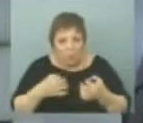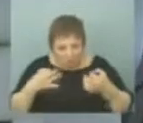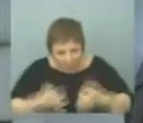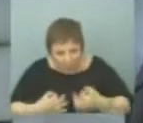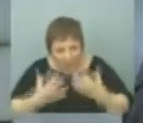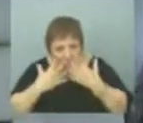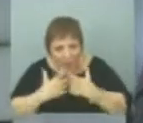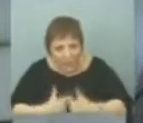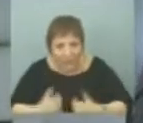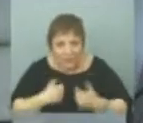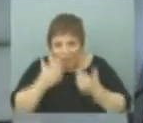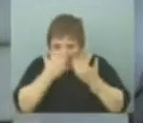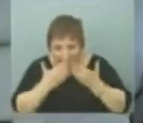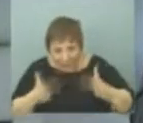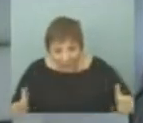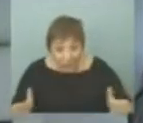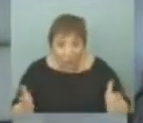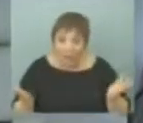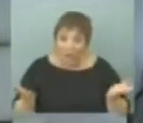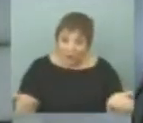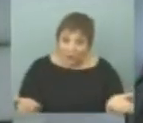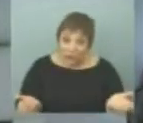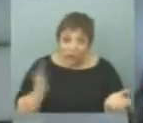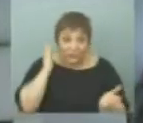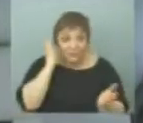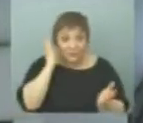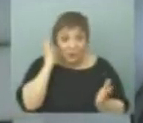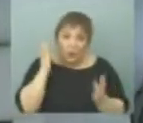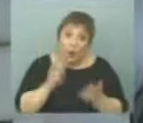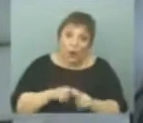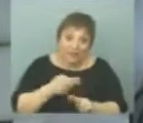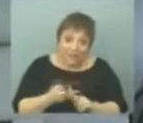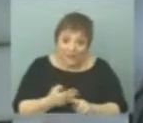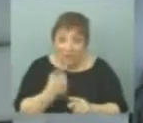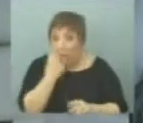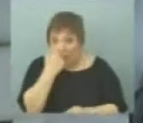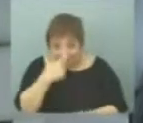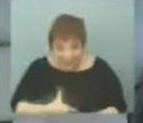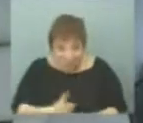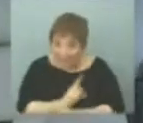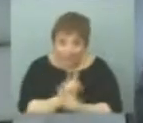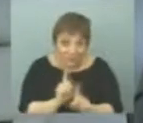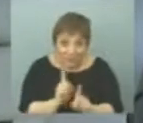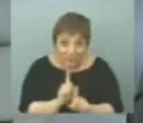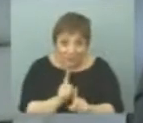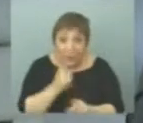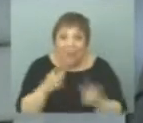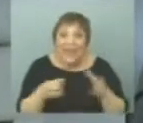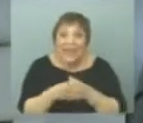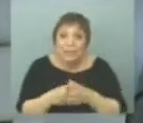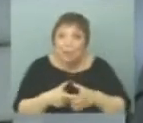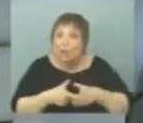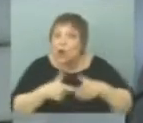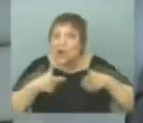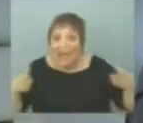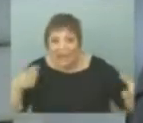por su amplitud, etc. Por lo tanto, de vuelta, ese programa no lo hizo una persona. Ese programa es de un equipo muy grande